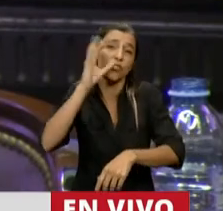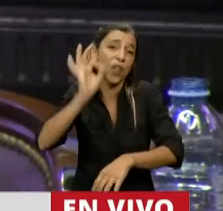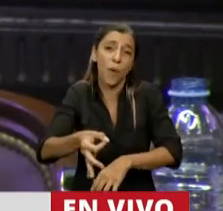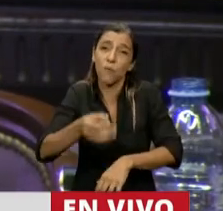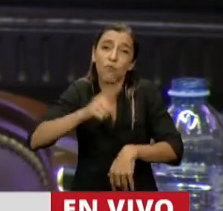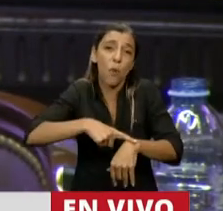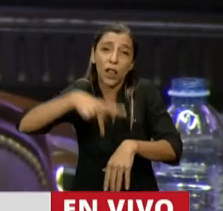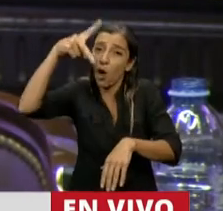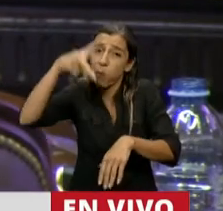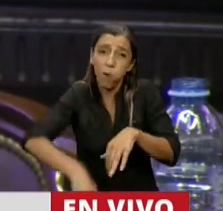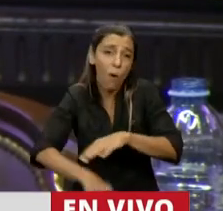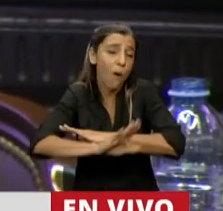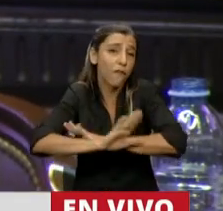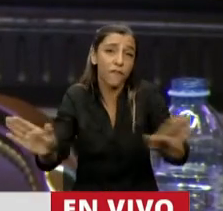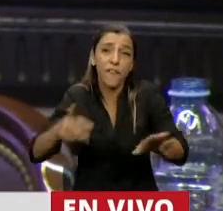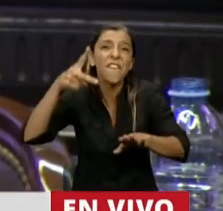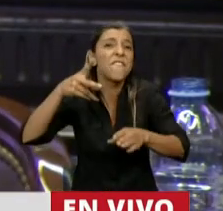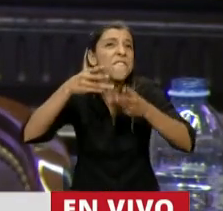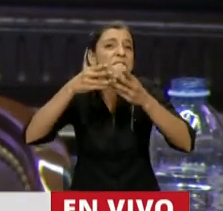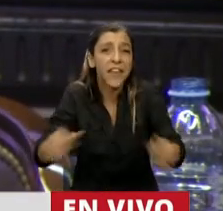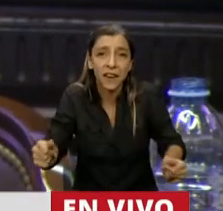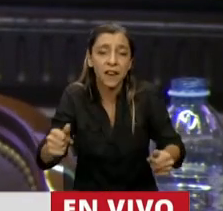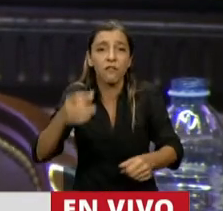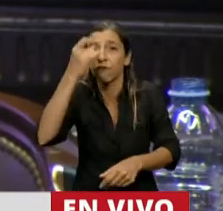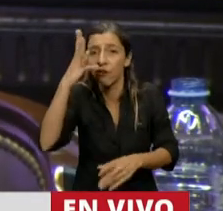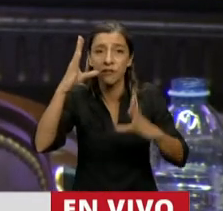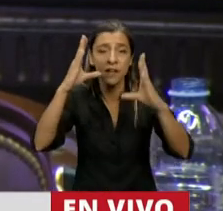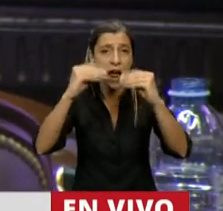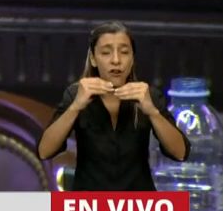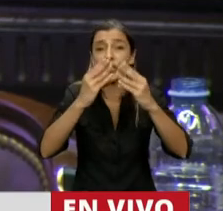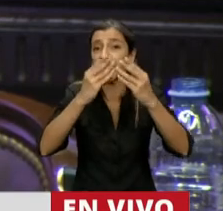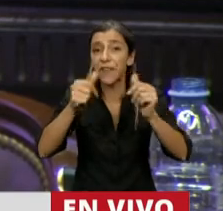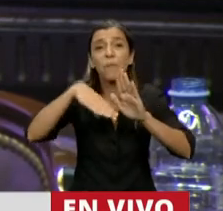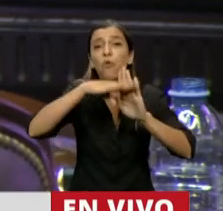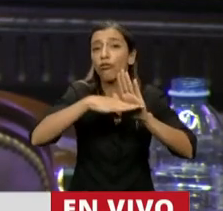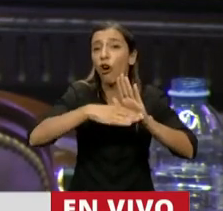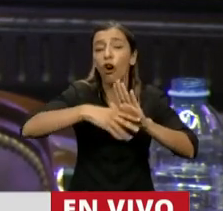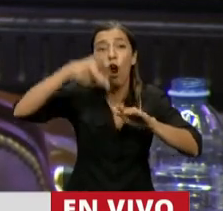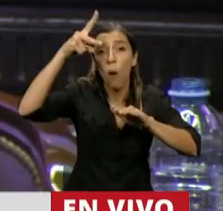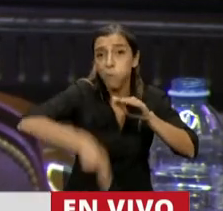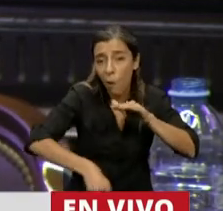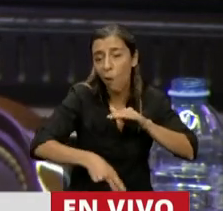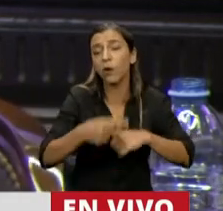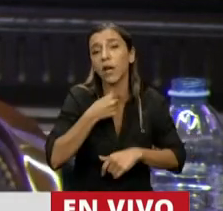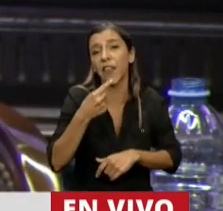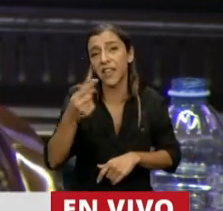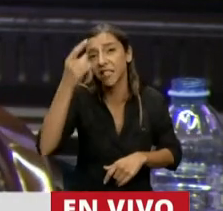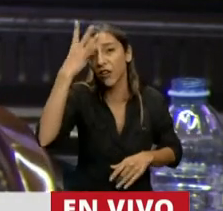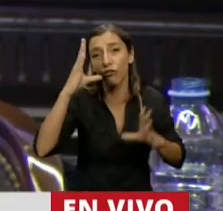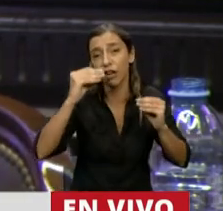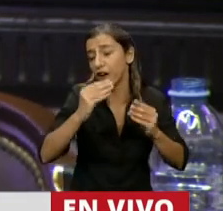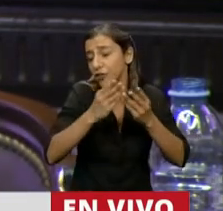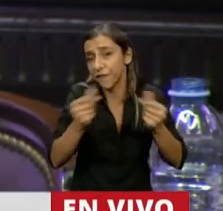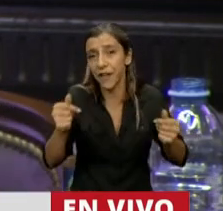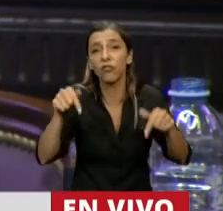la noche terminó el protocolo. Esto tiene que ser presencial, les guste o no les guste. Ergo, lo que corresponde ahora es contar. ¿Cuántos